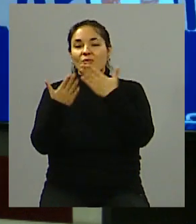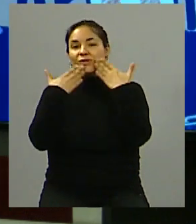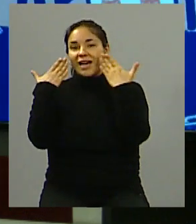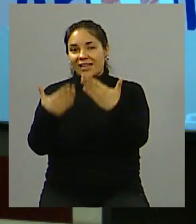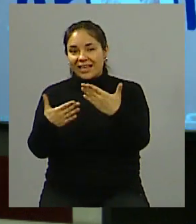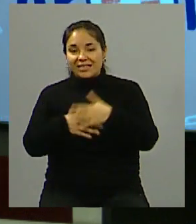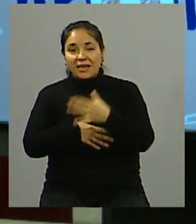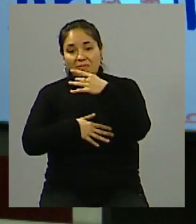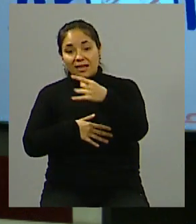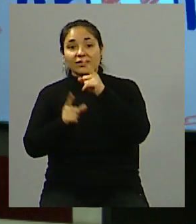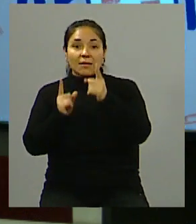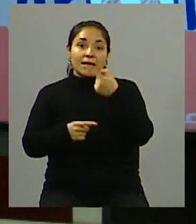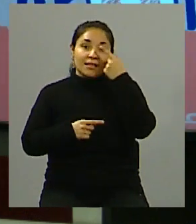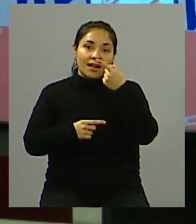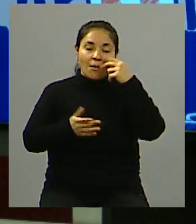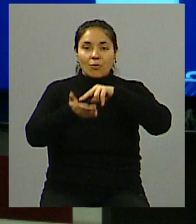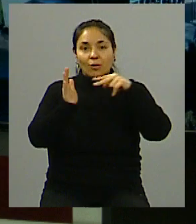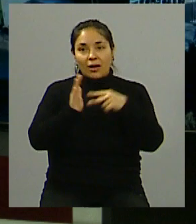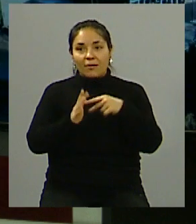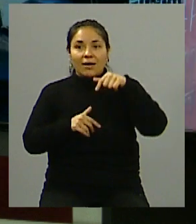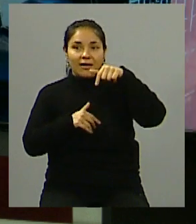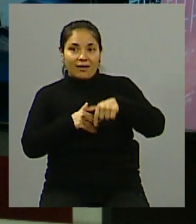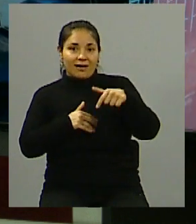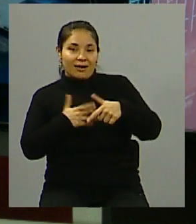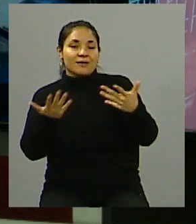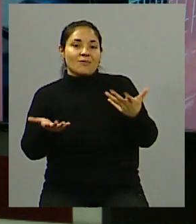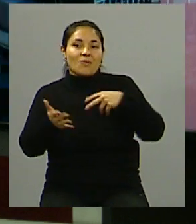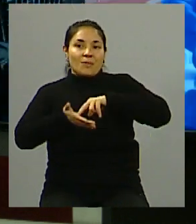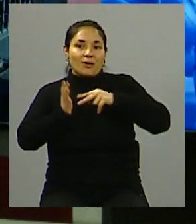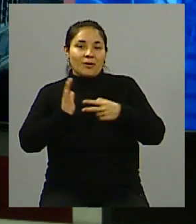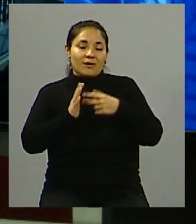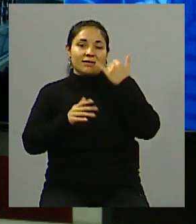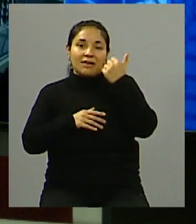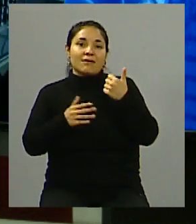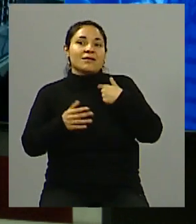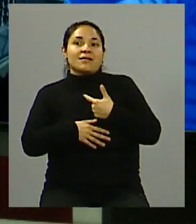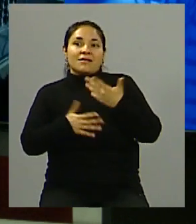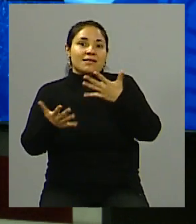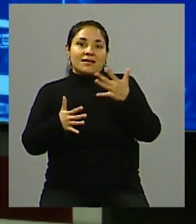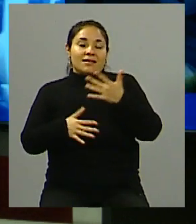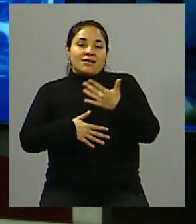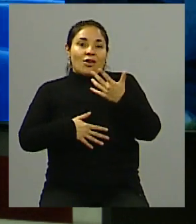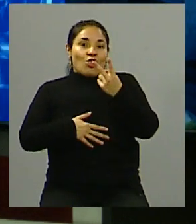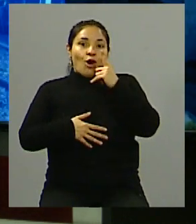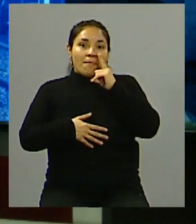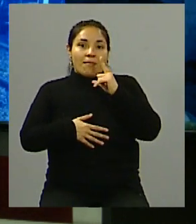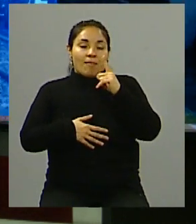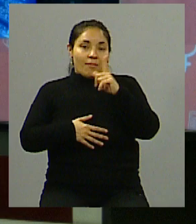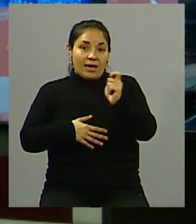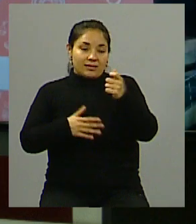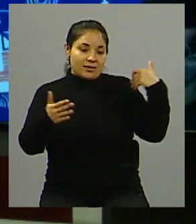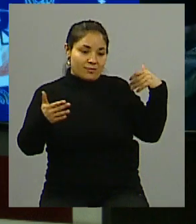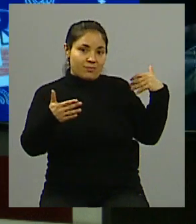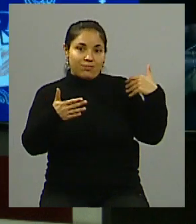interés, por esta problemática que nos viene golpeando hace ya más de 60 días que en Montevideo